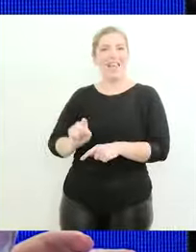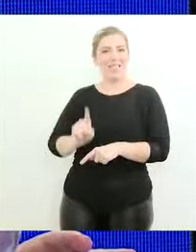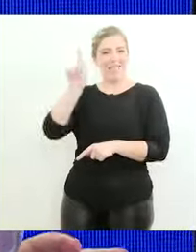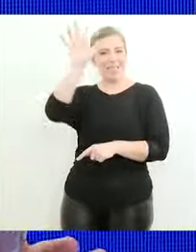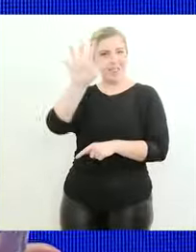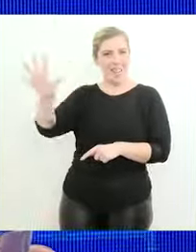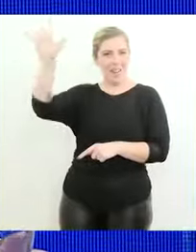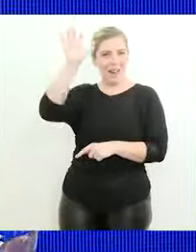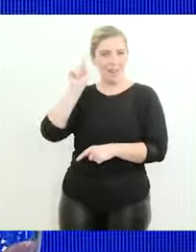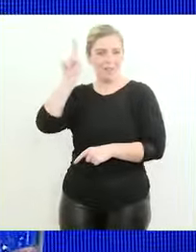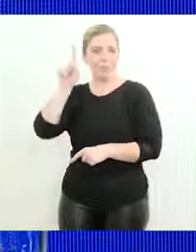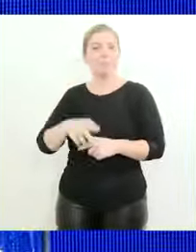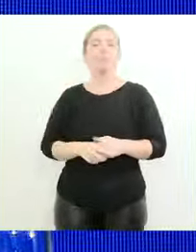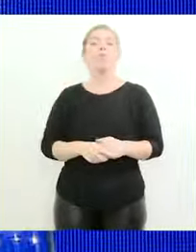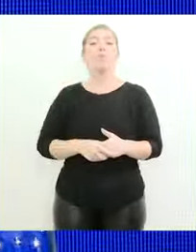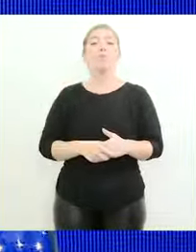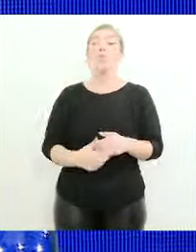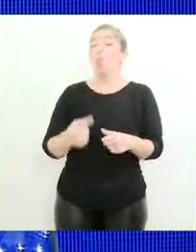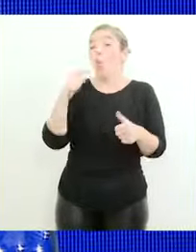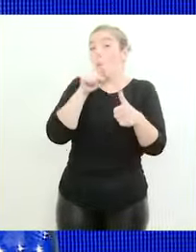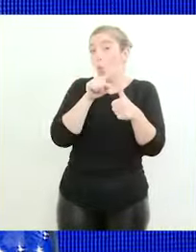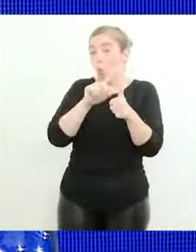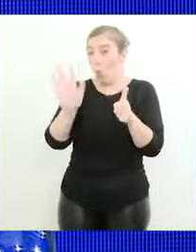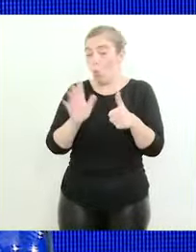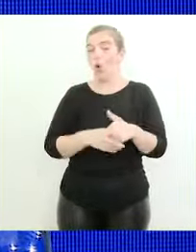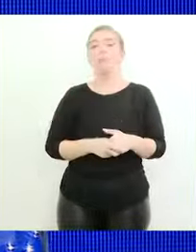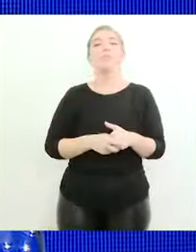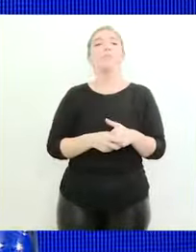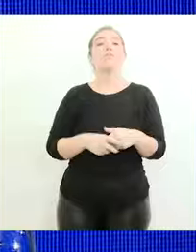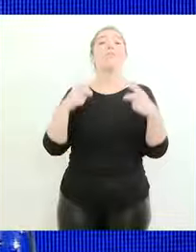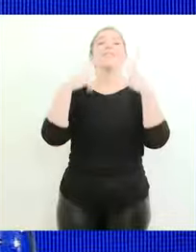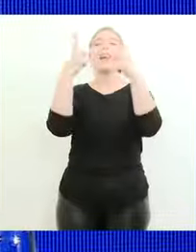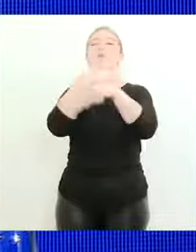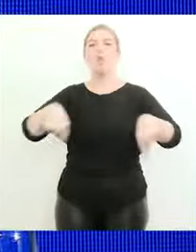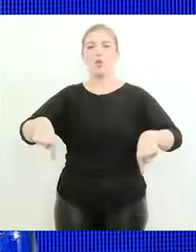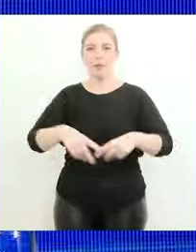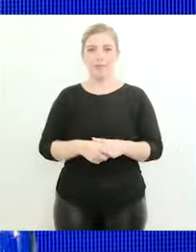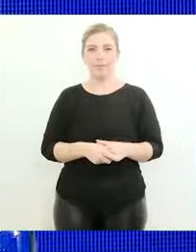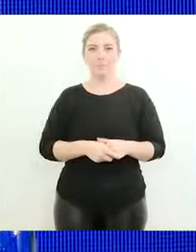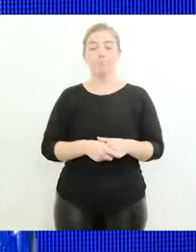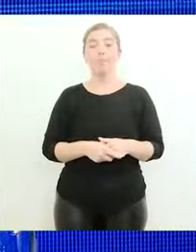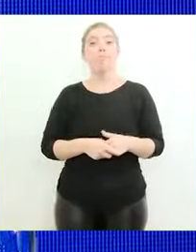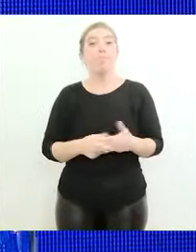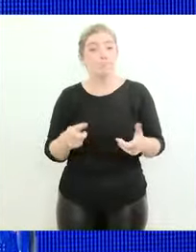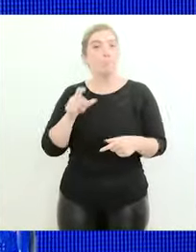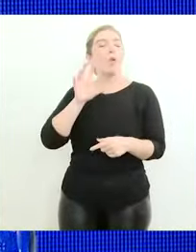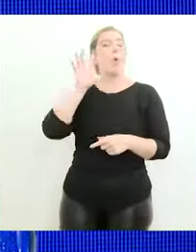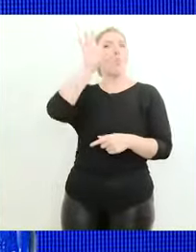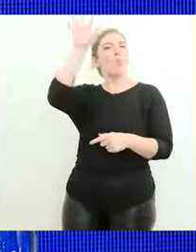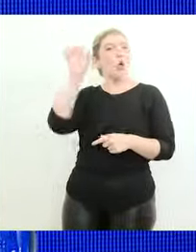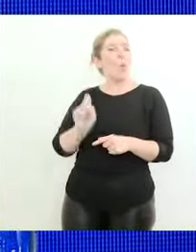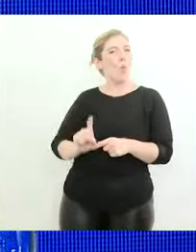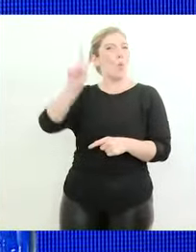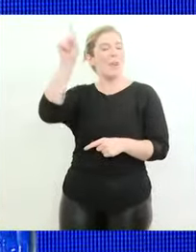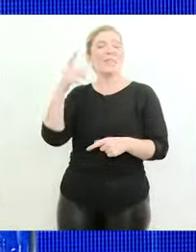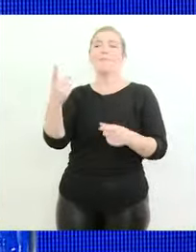grande uno de ellos es el transporte esas provincias necesitan